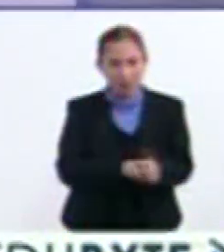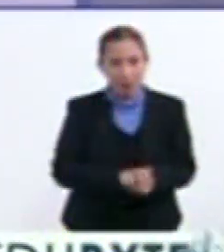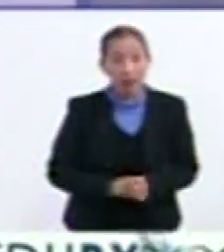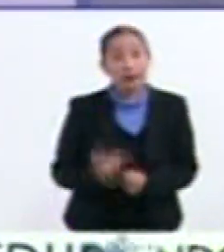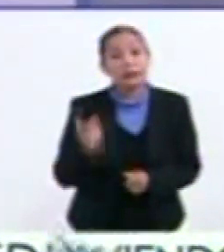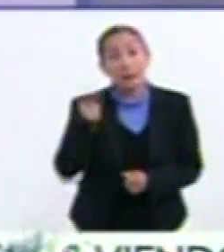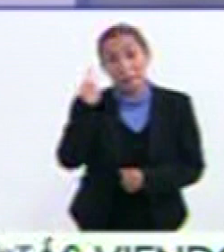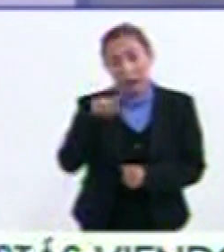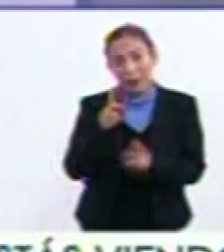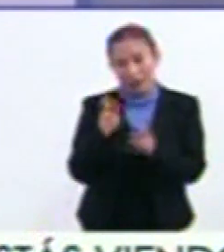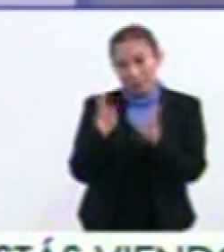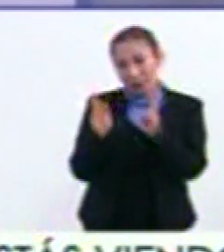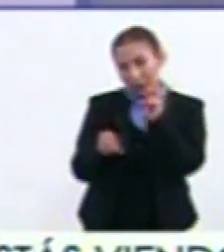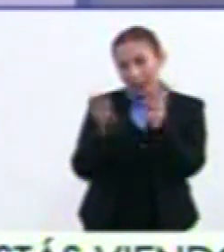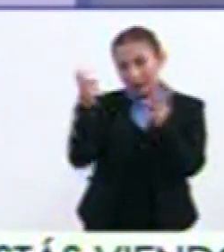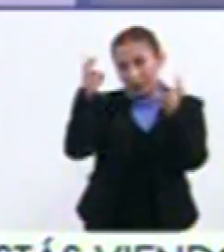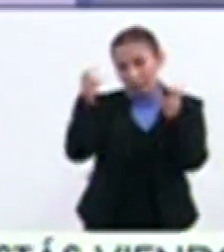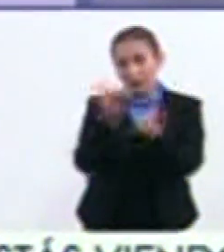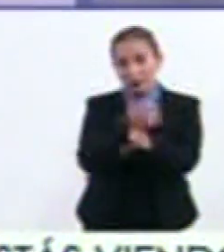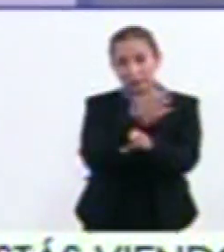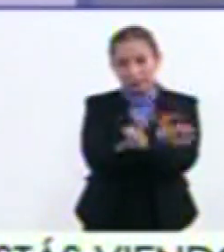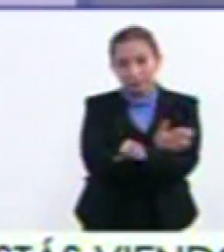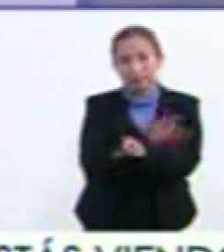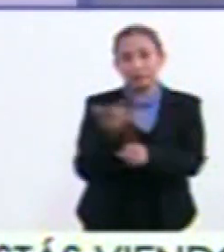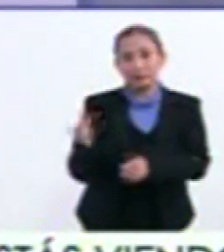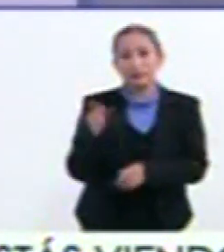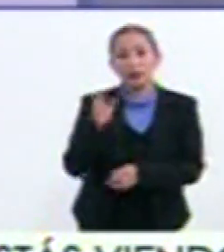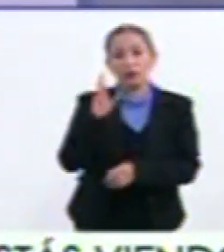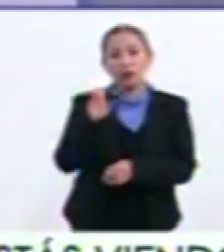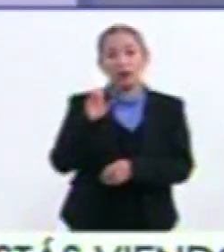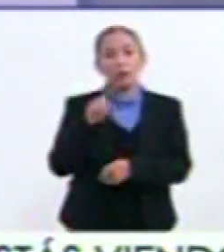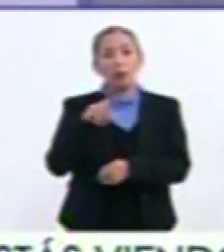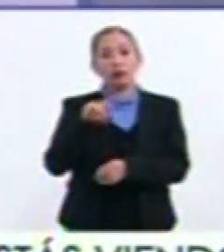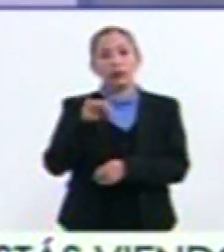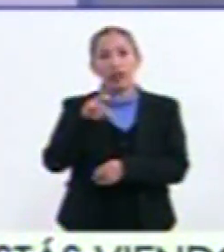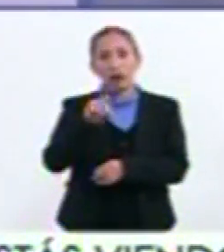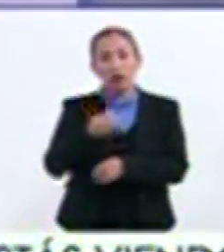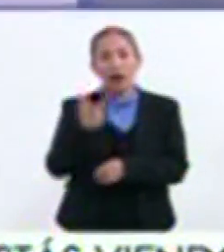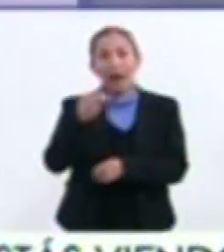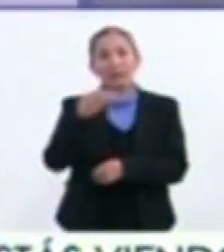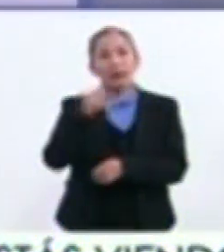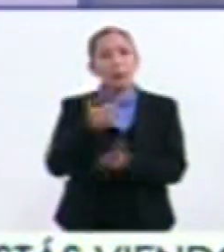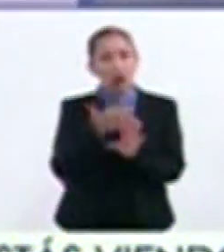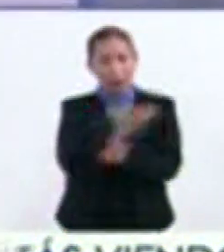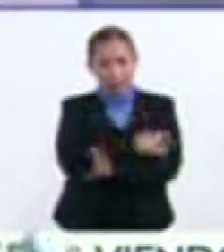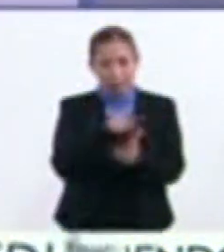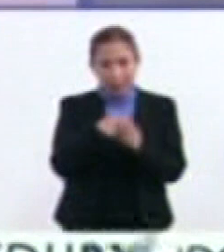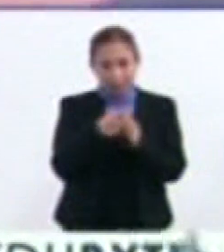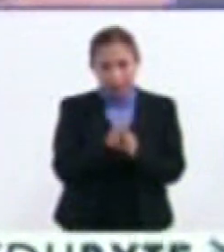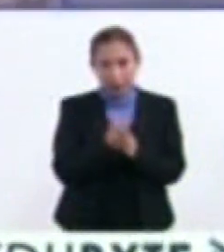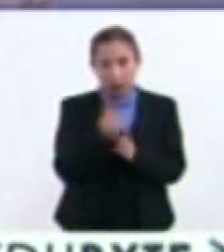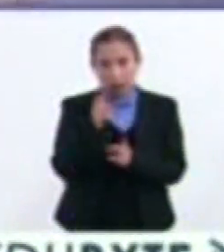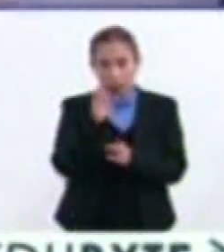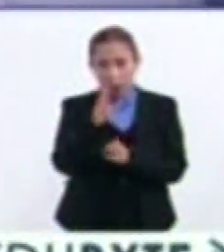Y bueno, para platicar sobre este tema es que nos acompaña el doctor Montero García Pero antes de iniciar esta